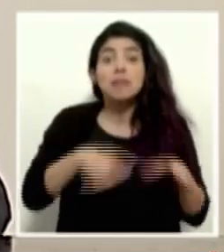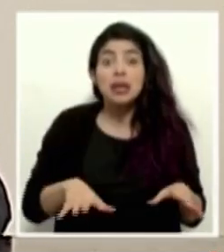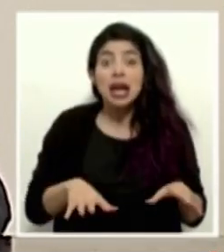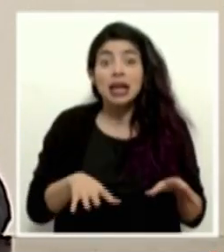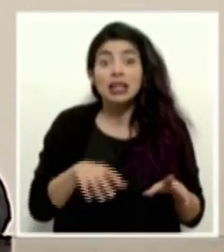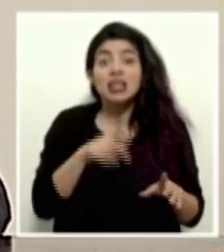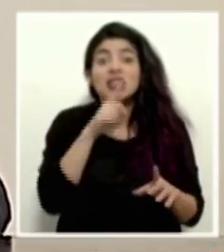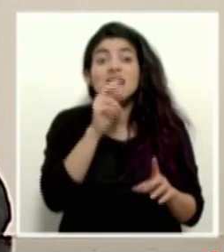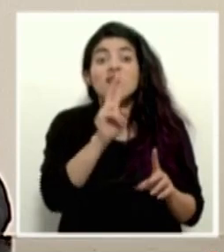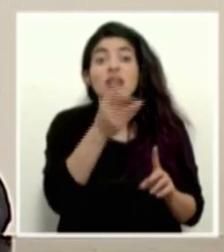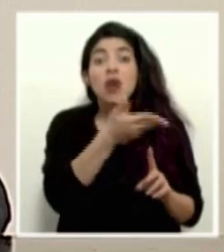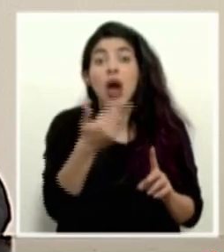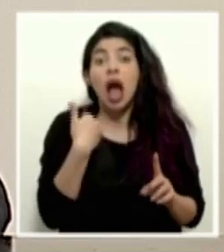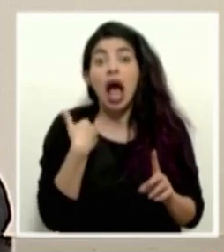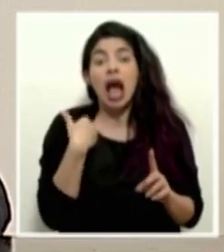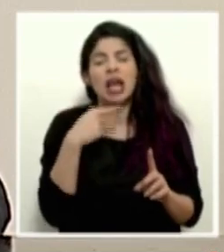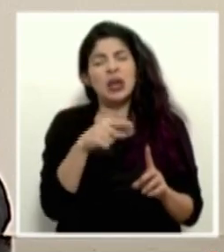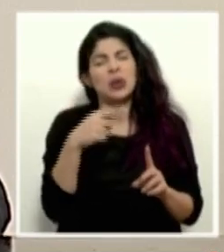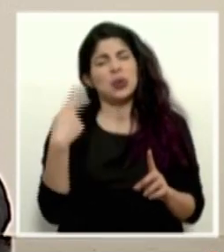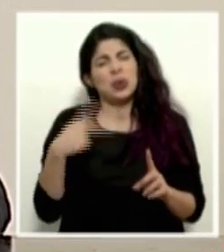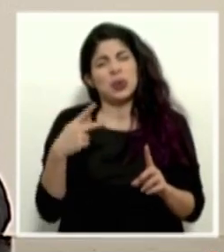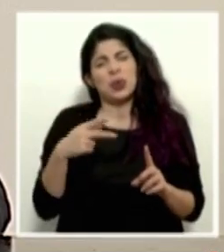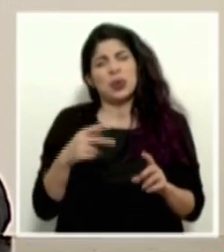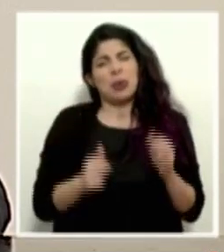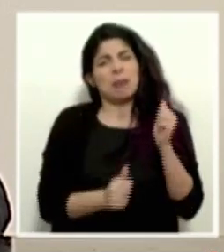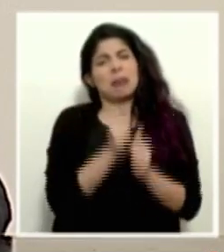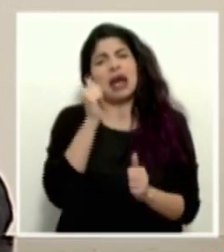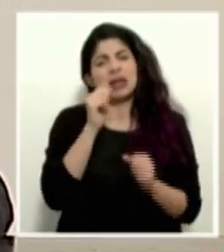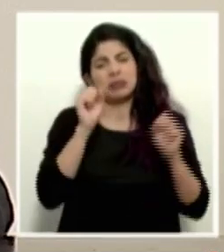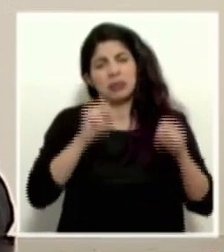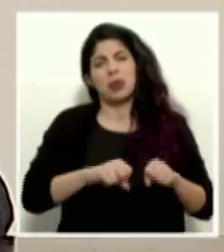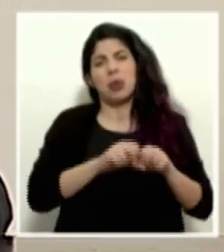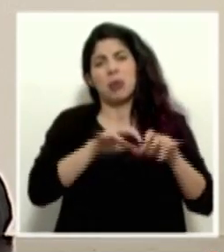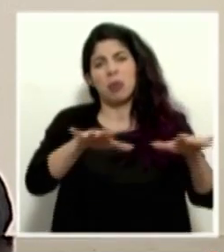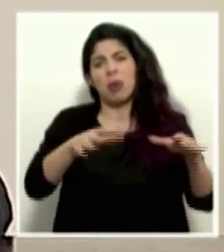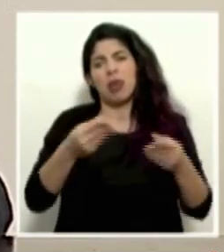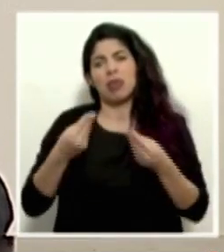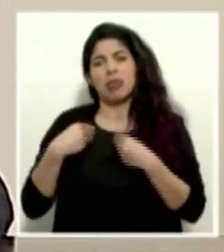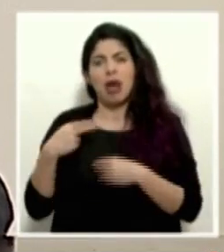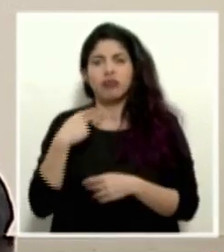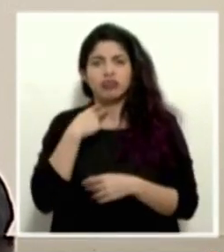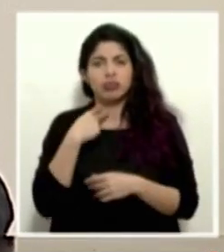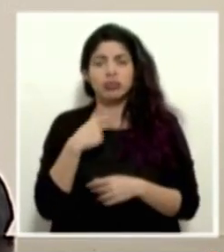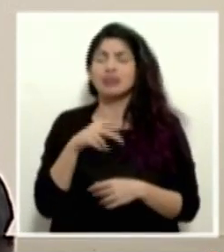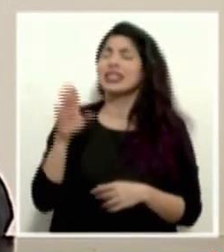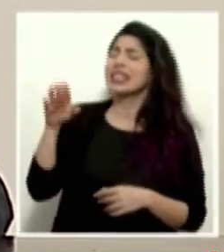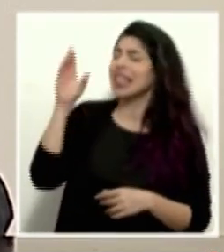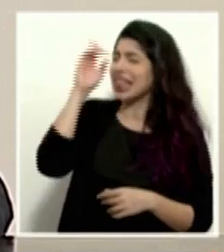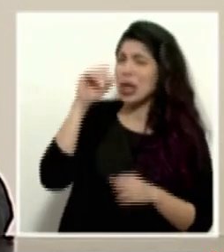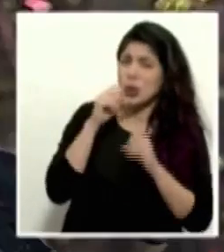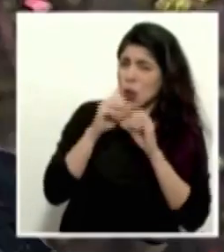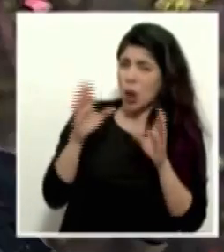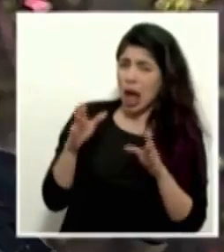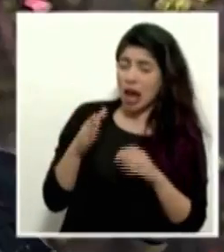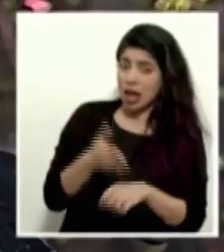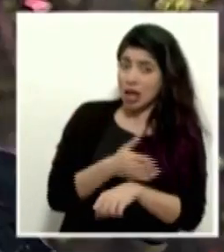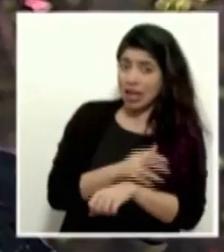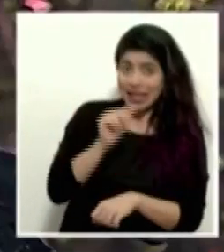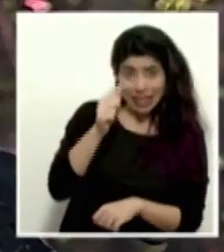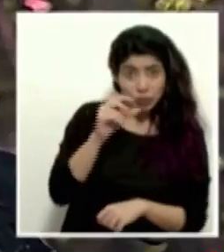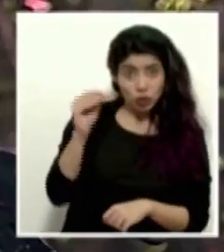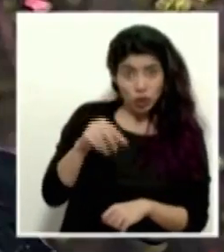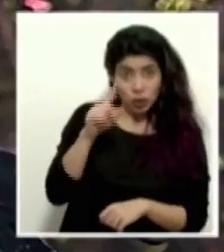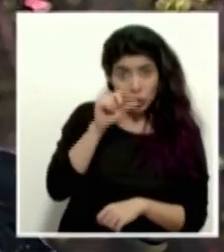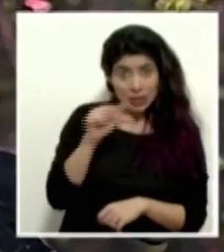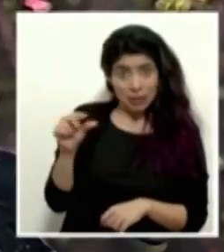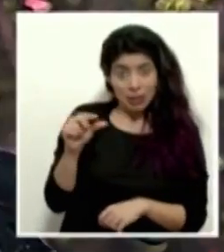importante el riesgo es muchísimo, muchísimo mayor de que tengamos eventualmente el colapso. Don Daniel, no me queda claro, se avanzó un 10% esta